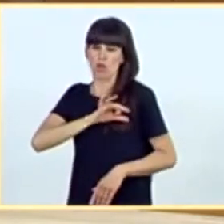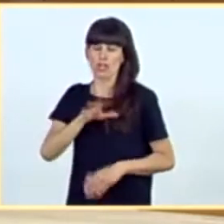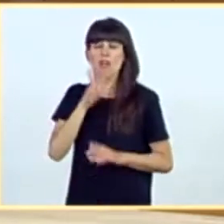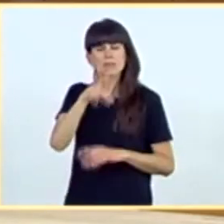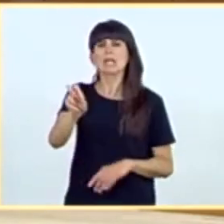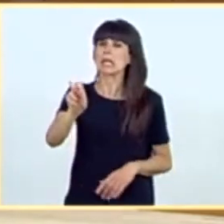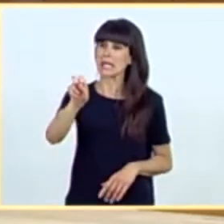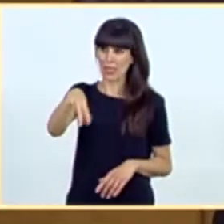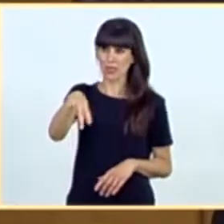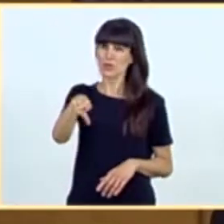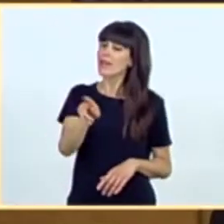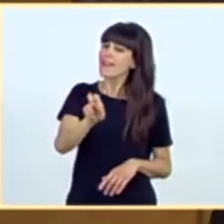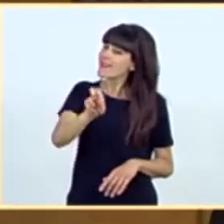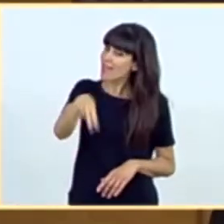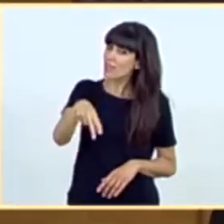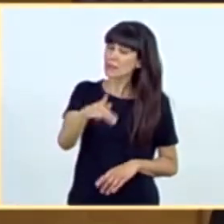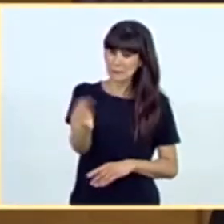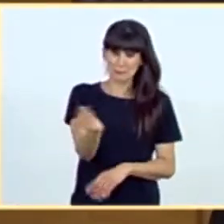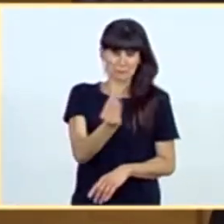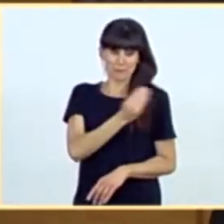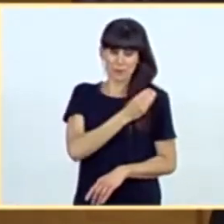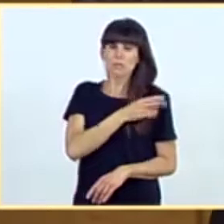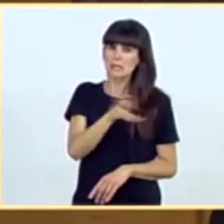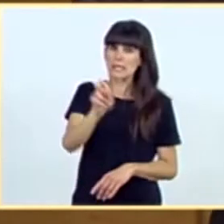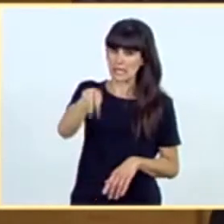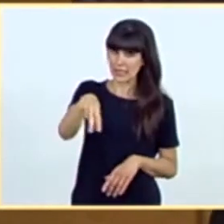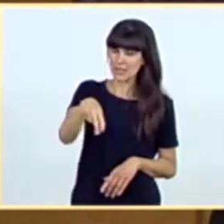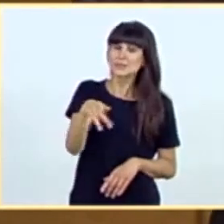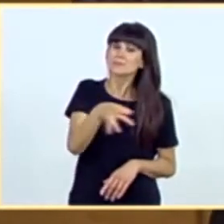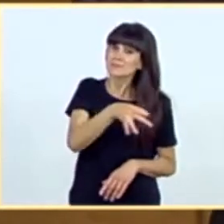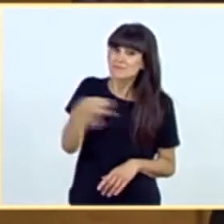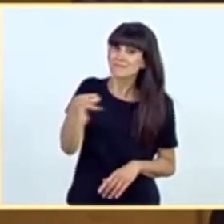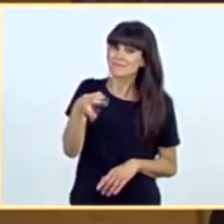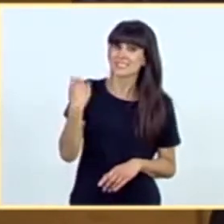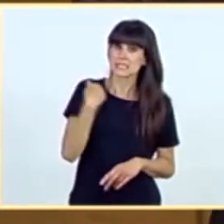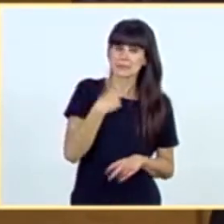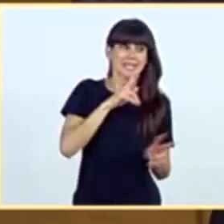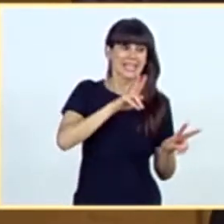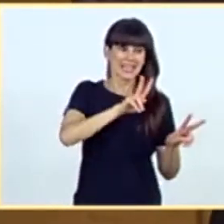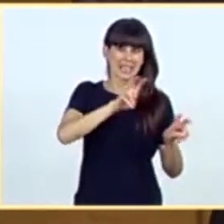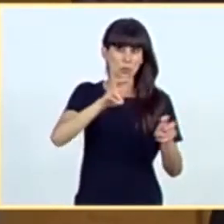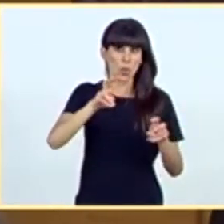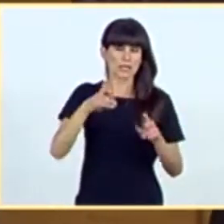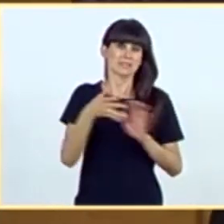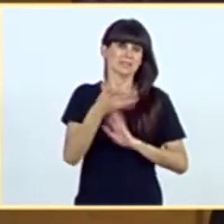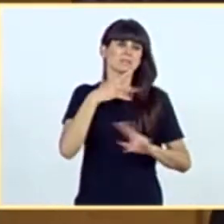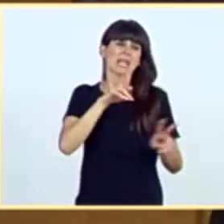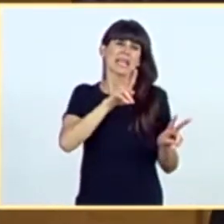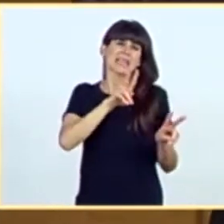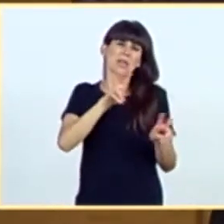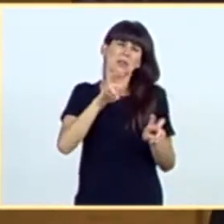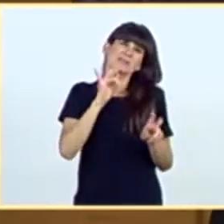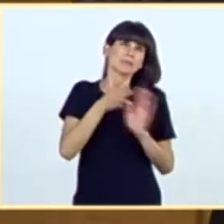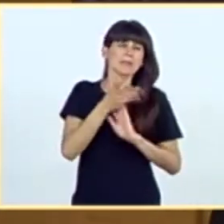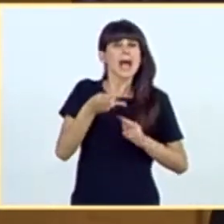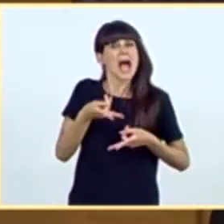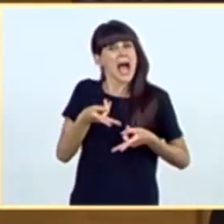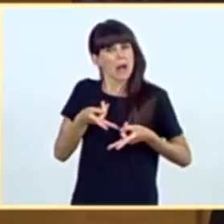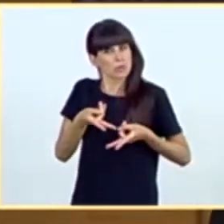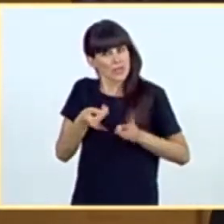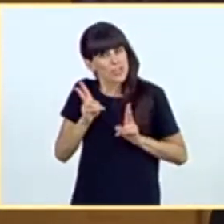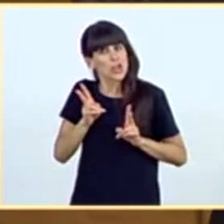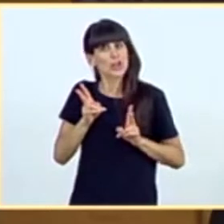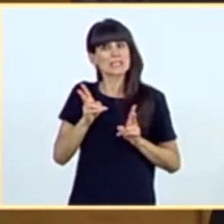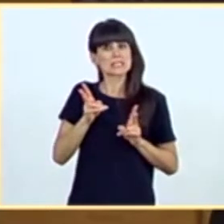usted razón cuando plantea esta pregunta. Efectivamente, tanto los titulares de autorizaciones como de